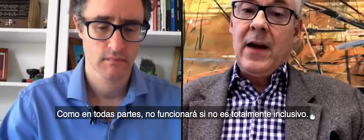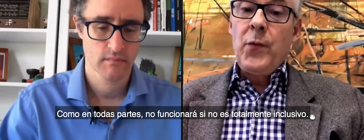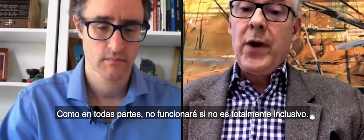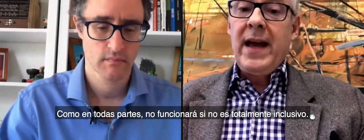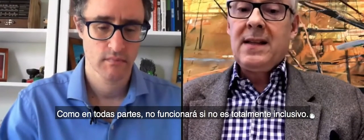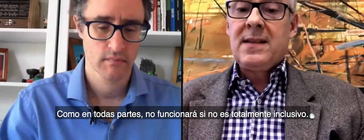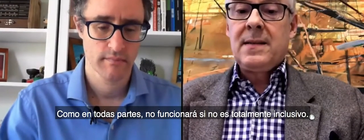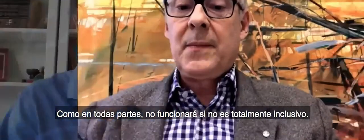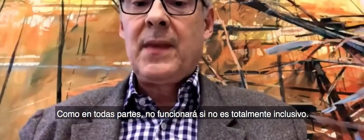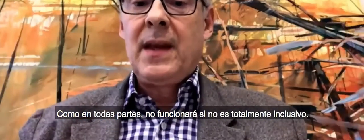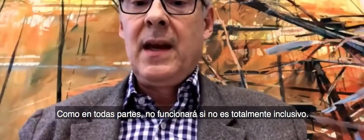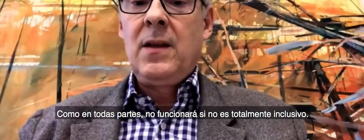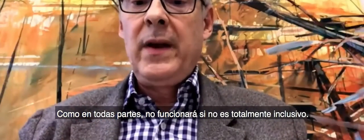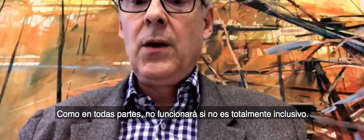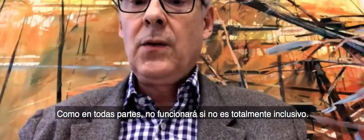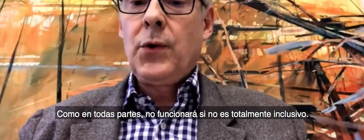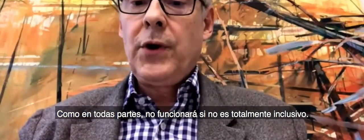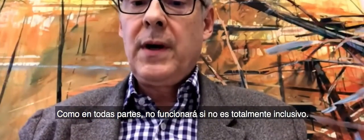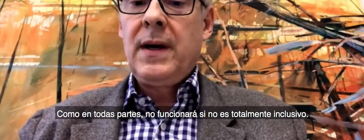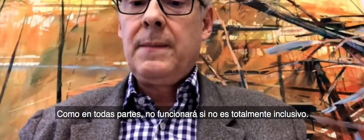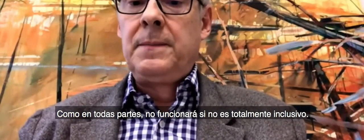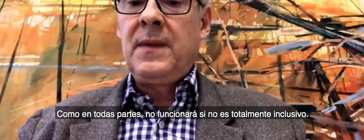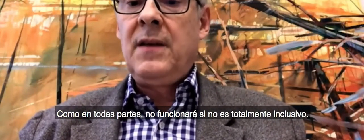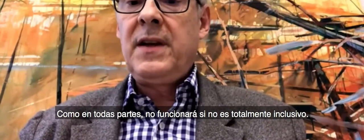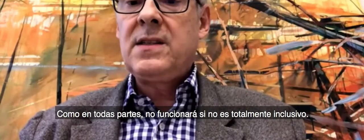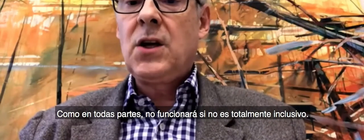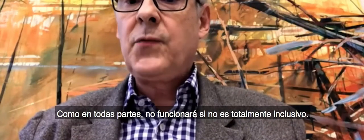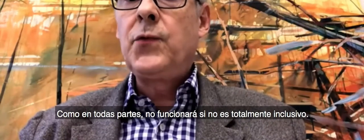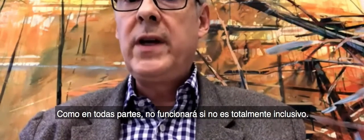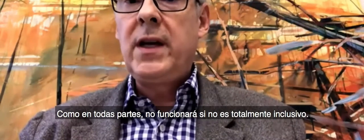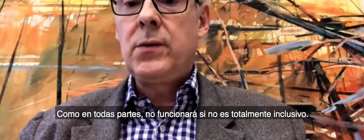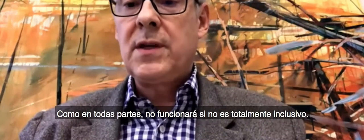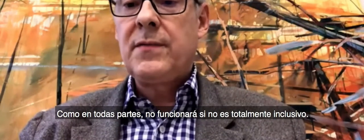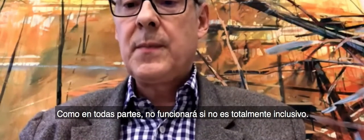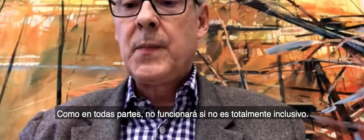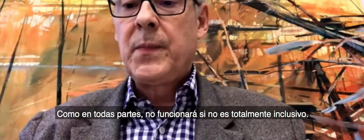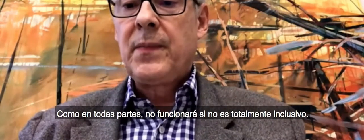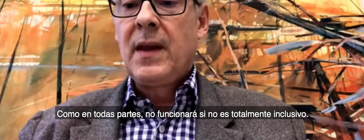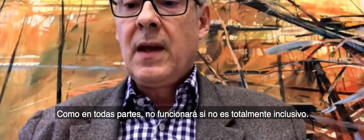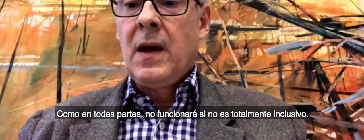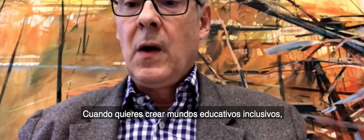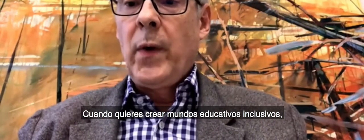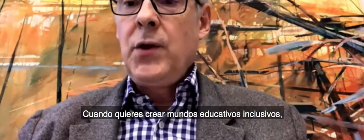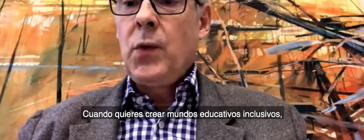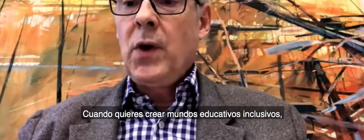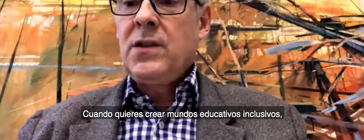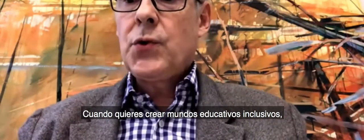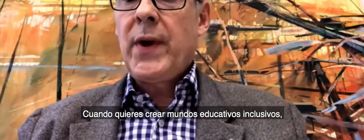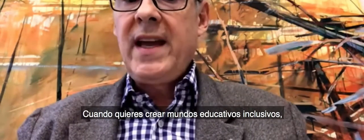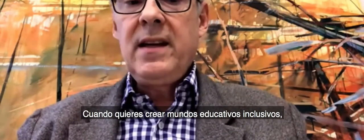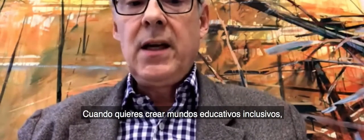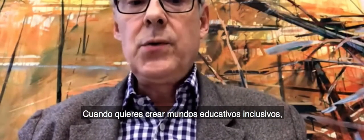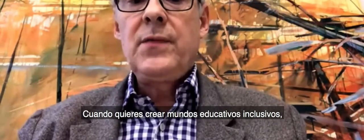everywhere else, it will not work if it is not fully inclusive. When you want